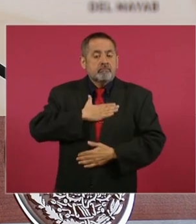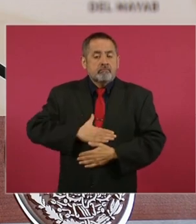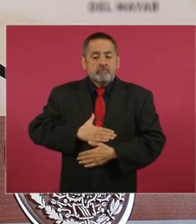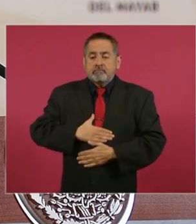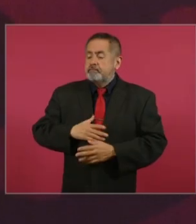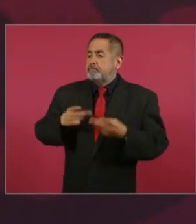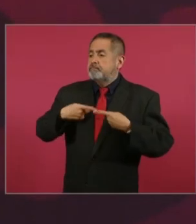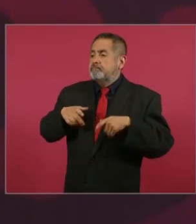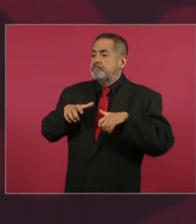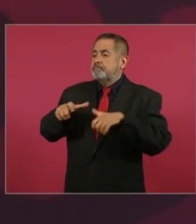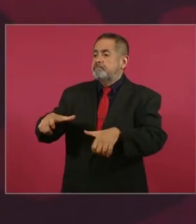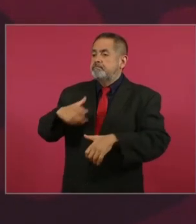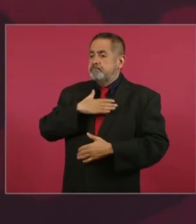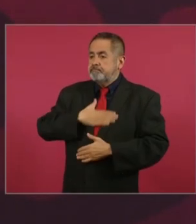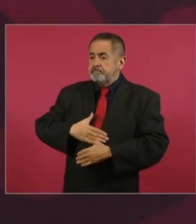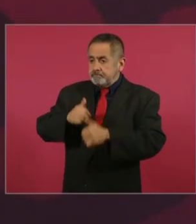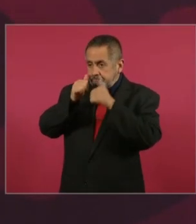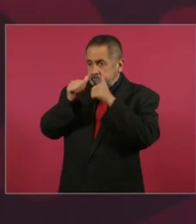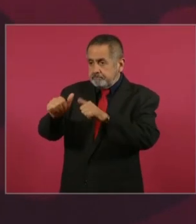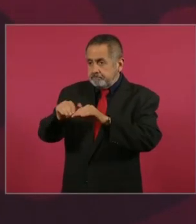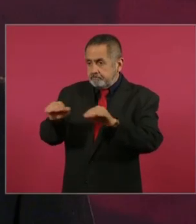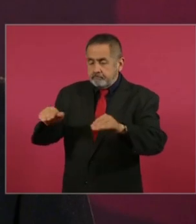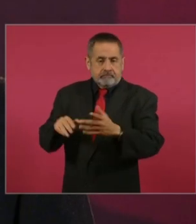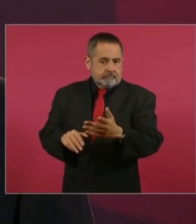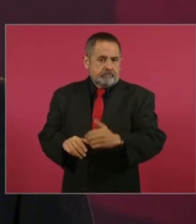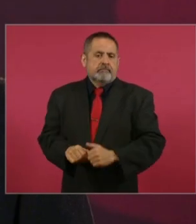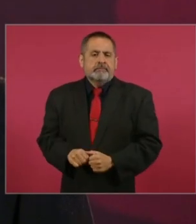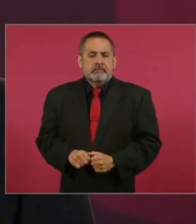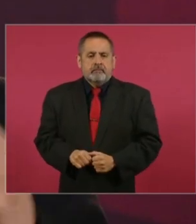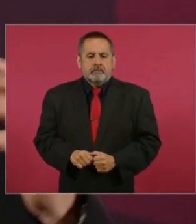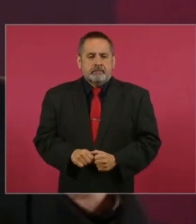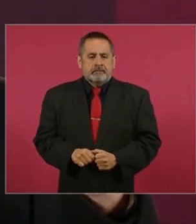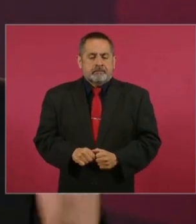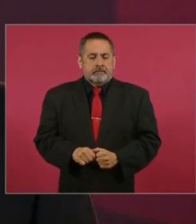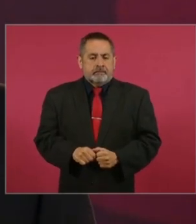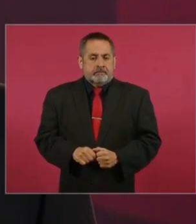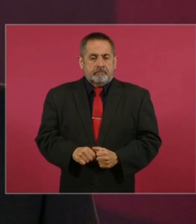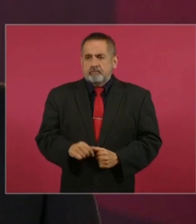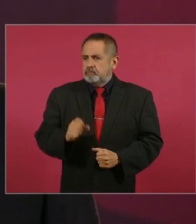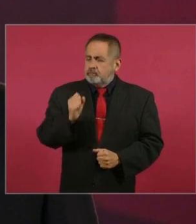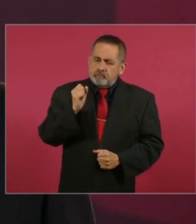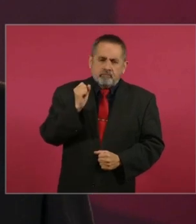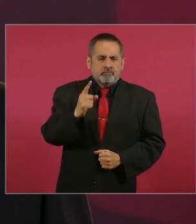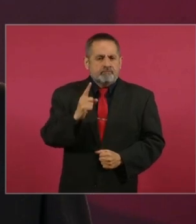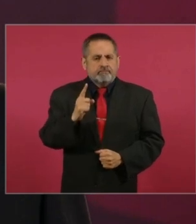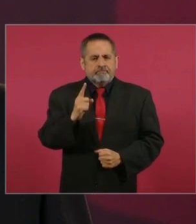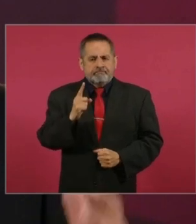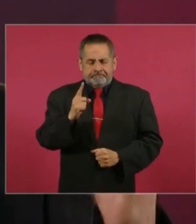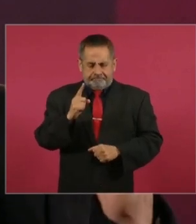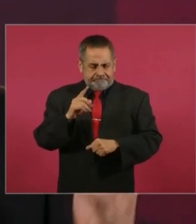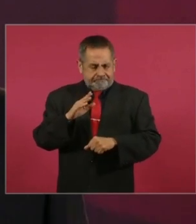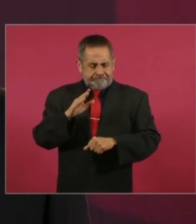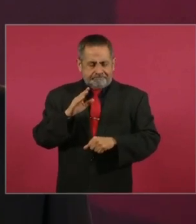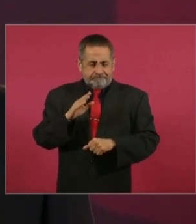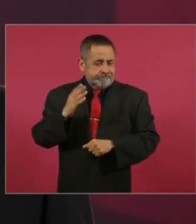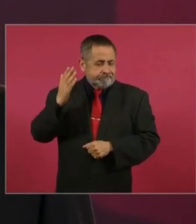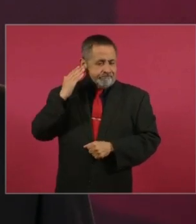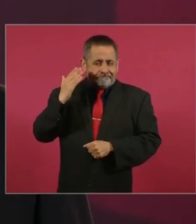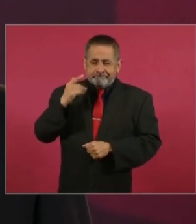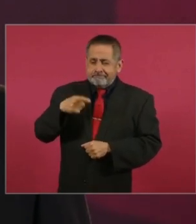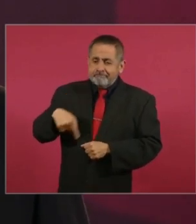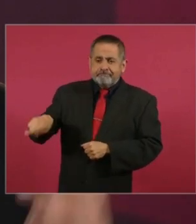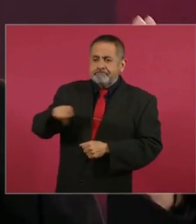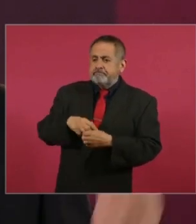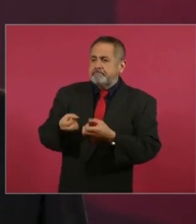porque lo que más se vulneró